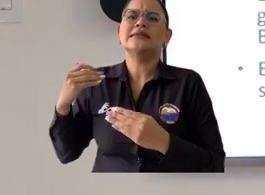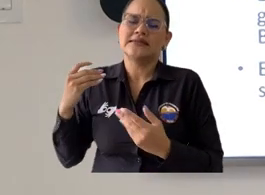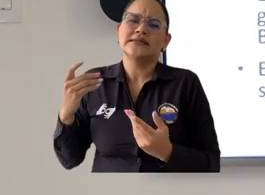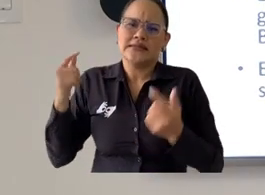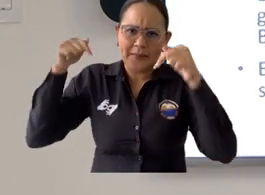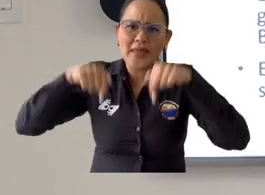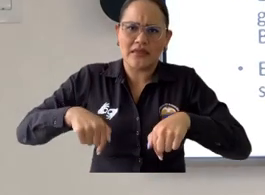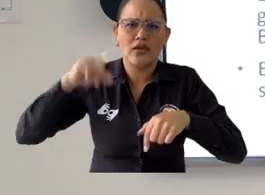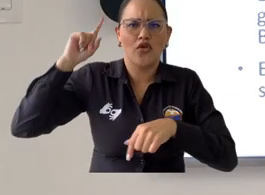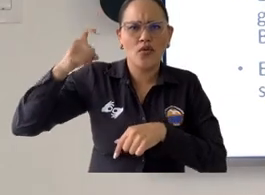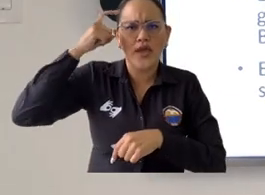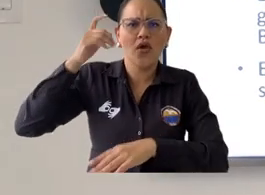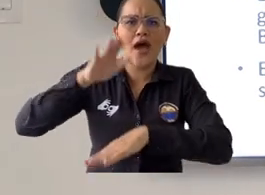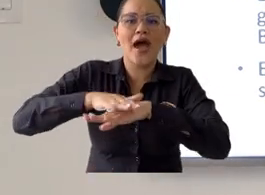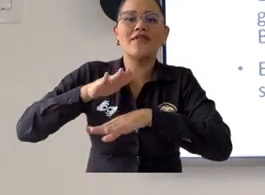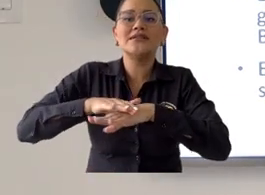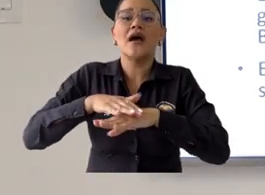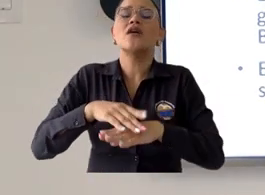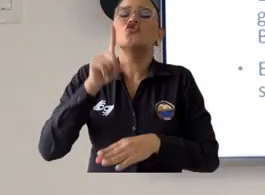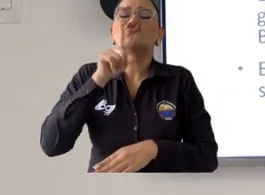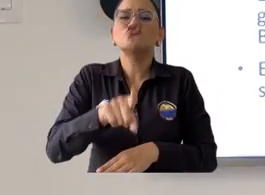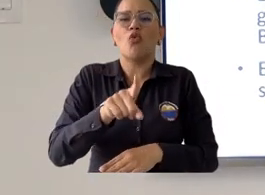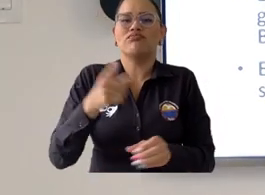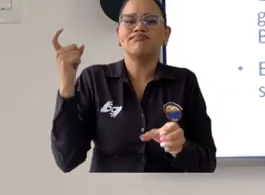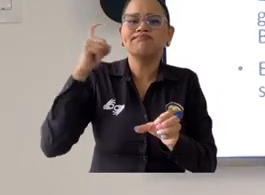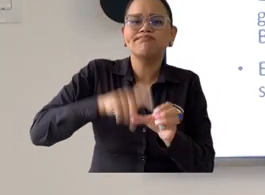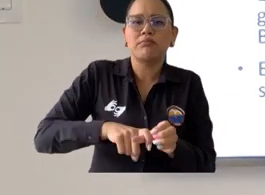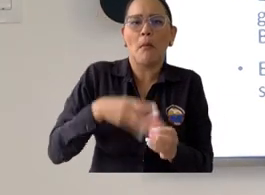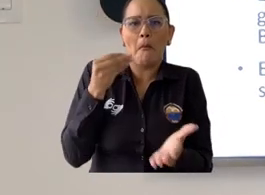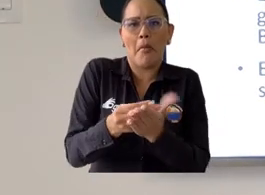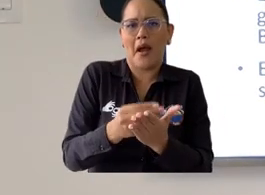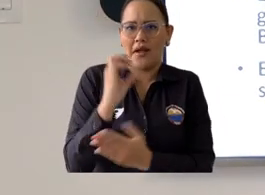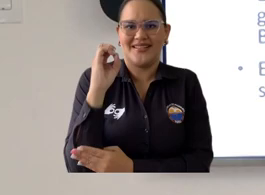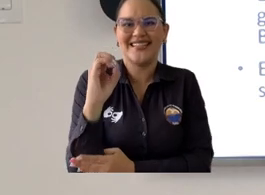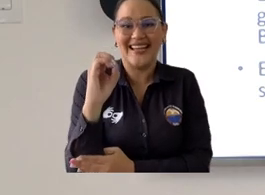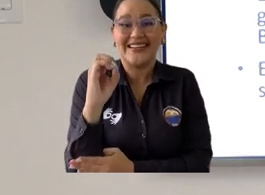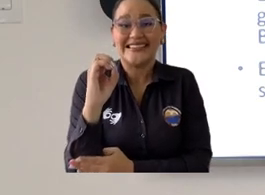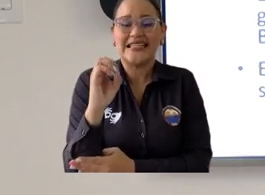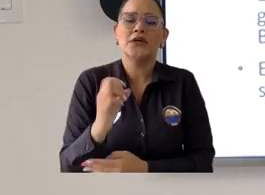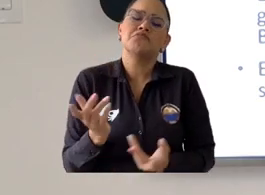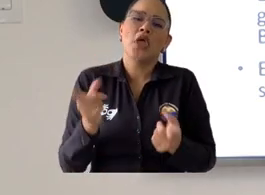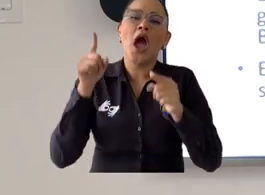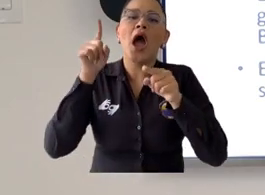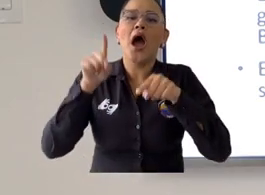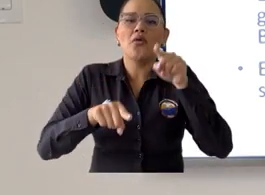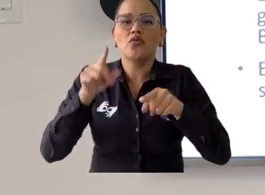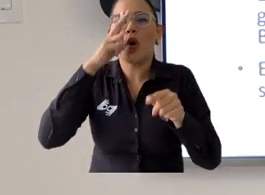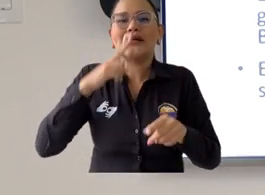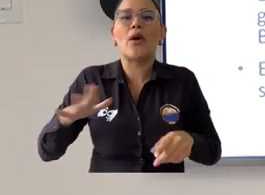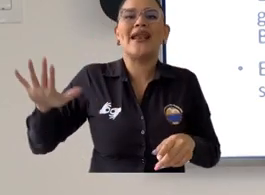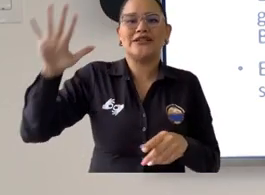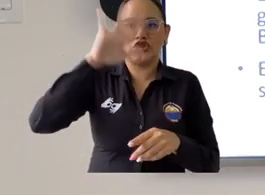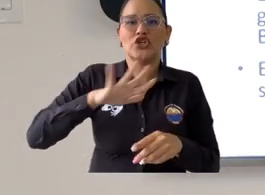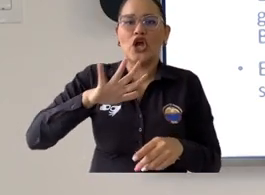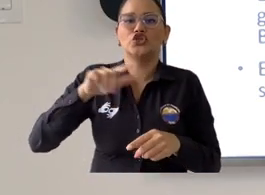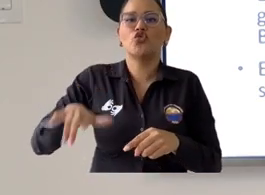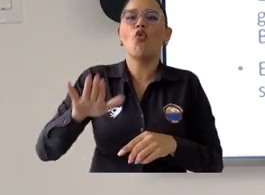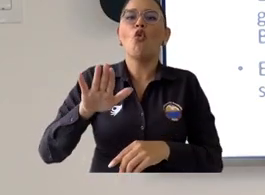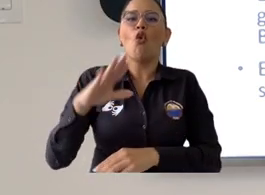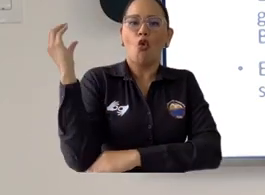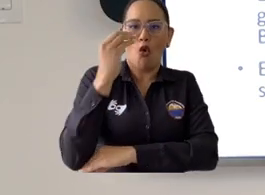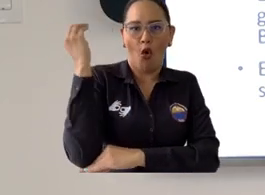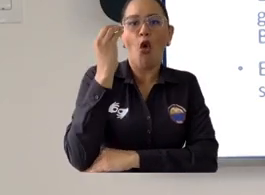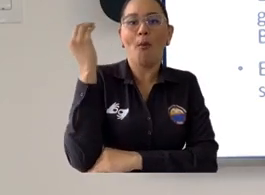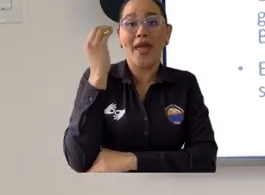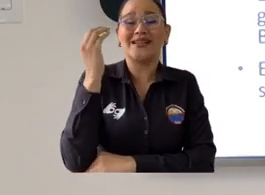Esto es importante señalarlo, dado que tenemos casos de jóvenes venezolanos que están con nosotros y que no están cobijados bajo esa modalidad. Estamos